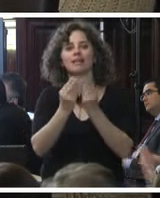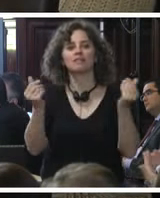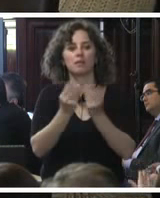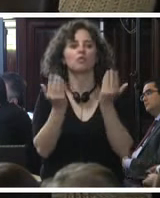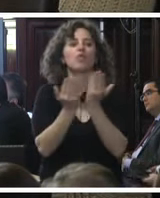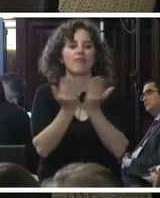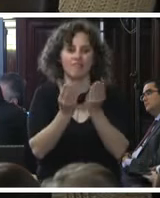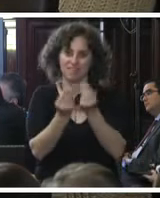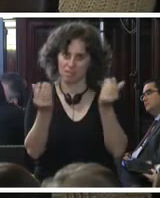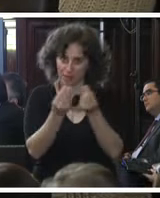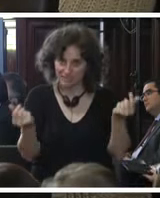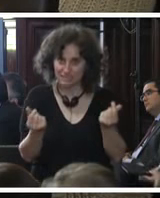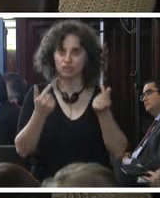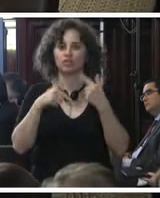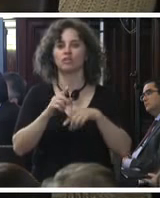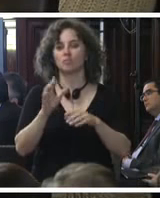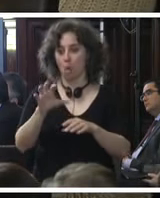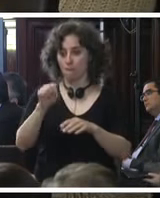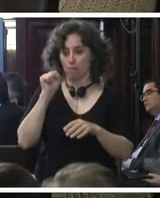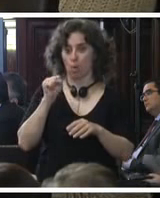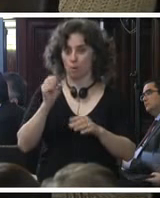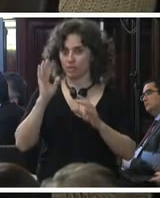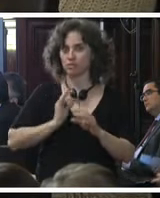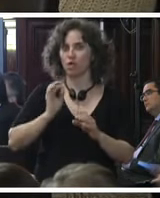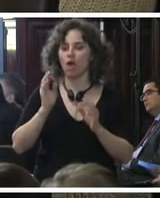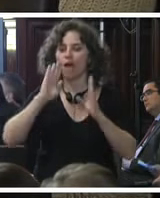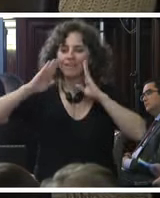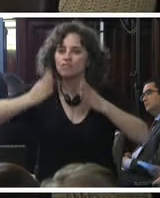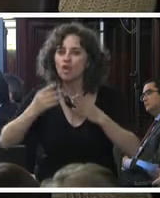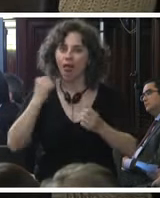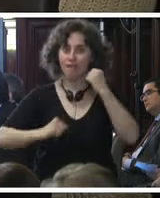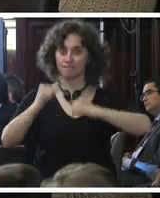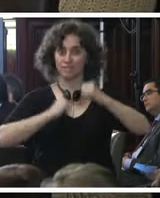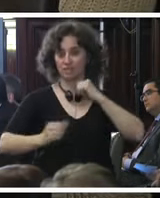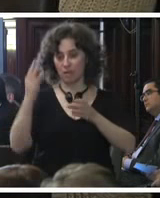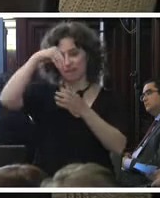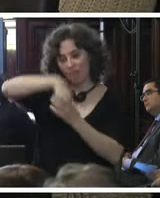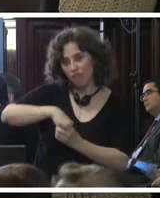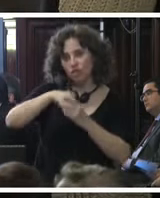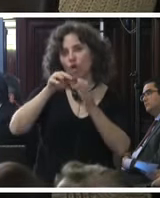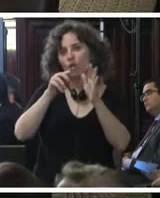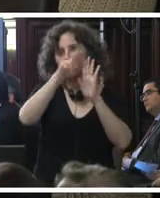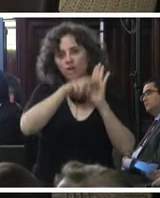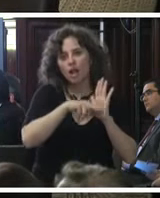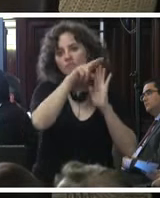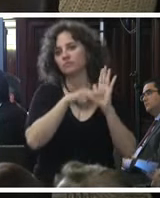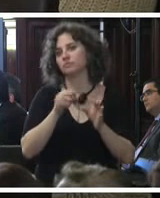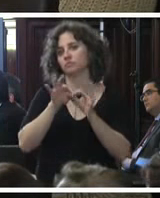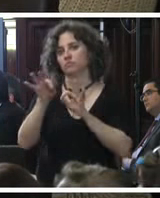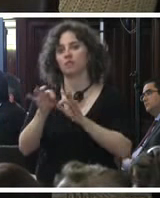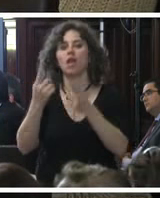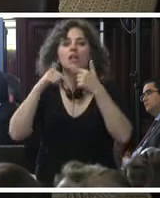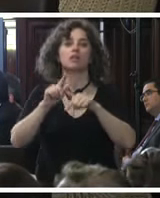mexicano reitera plenamente su compromiso la atención a las víctimas es parte de las medidas cautelares y es parte también de las